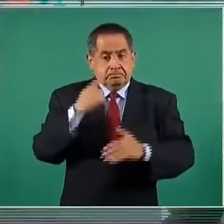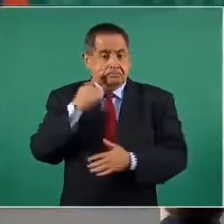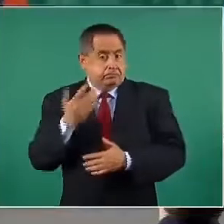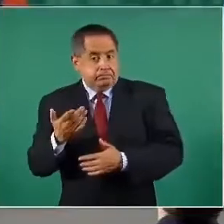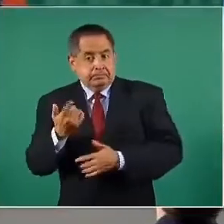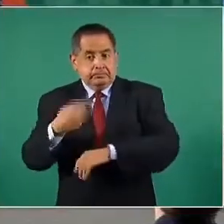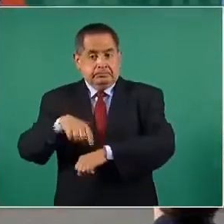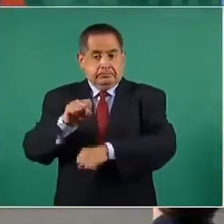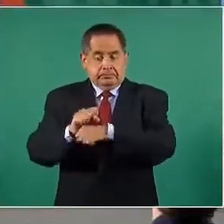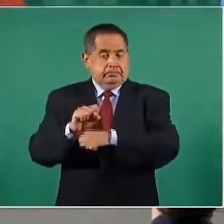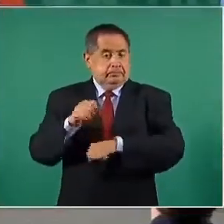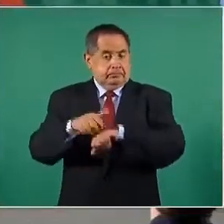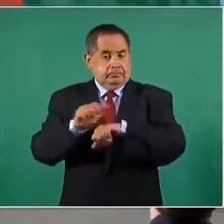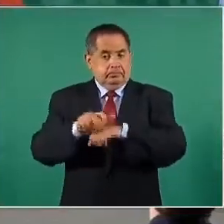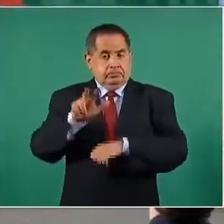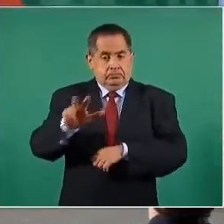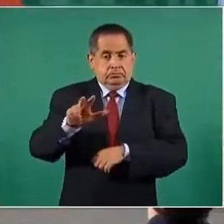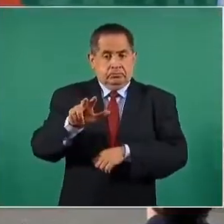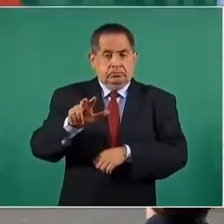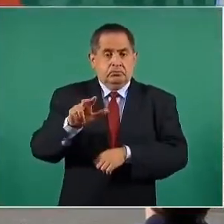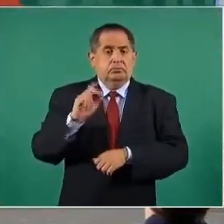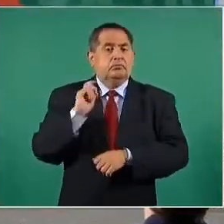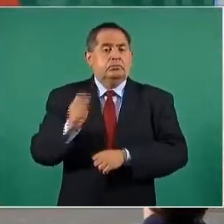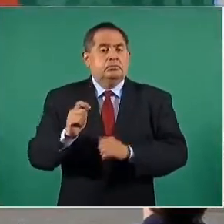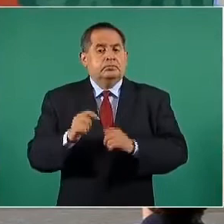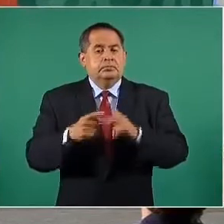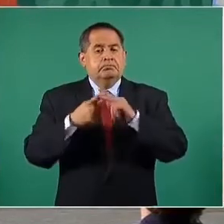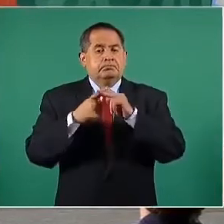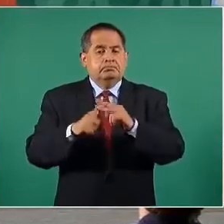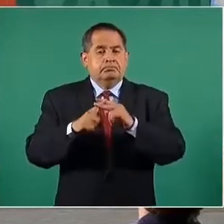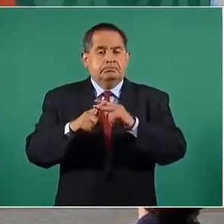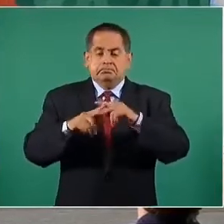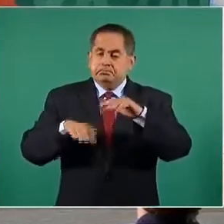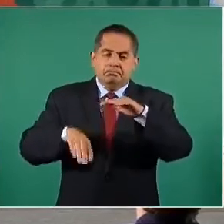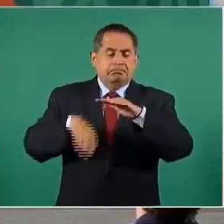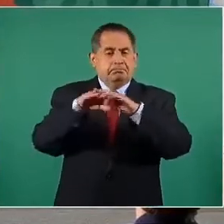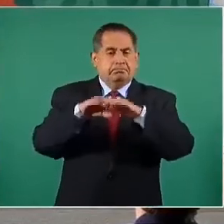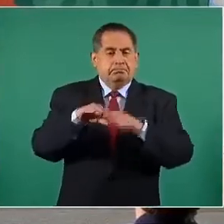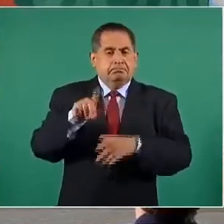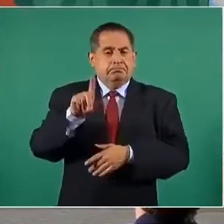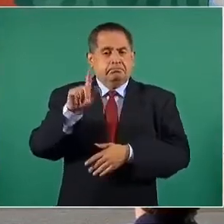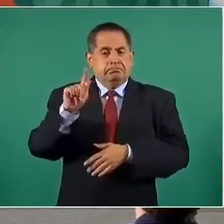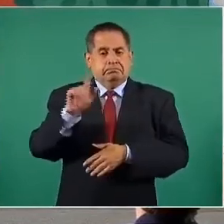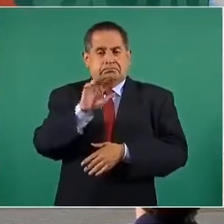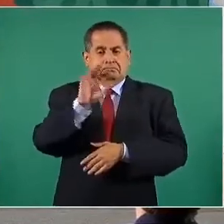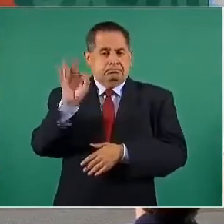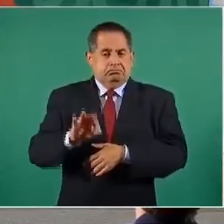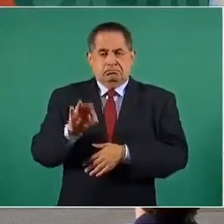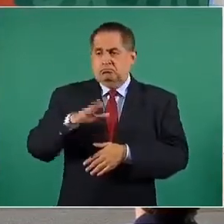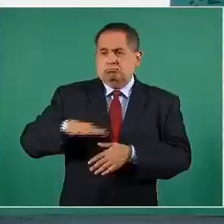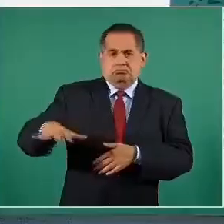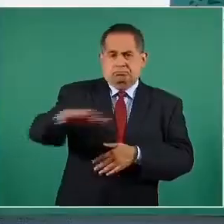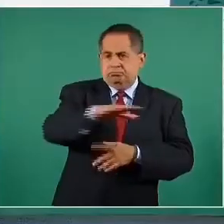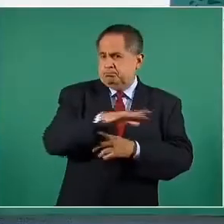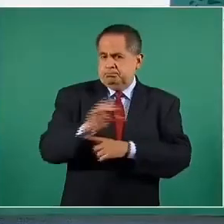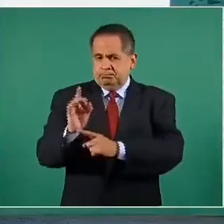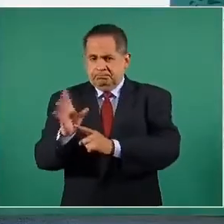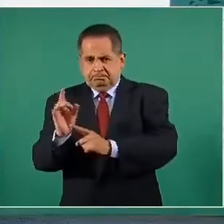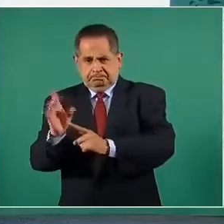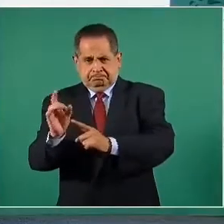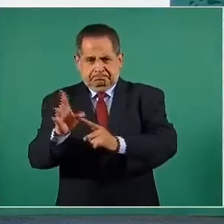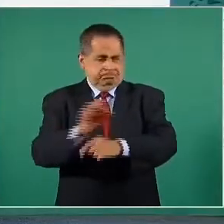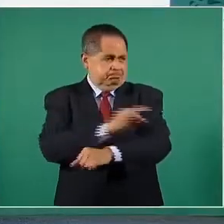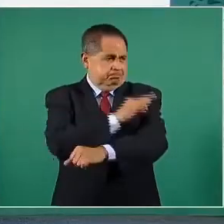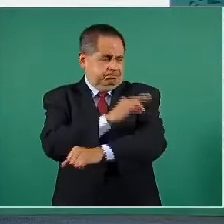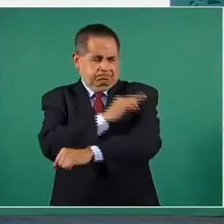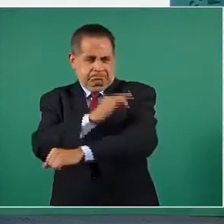semana 18 del año, 17 o 18, alcanzamos el 70 por ciento de cobertura de la población adulta mayor.